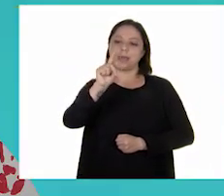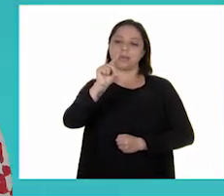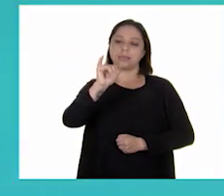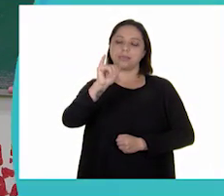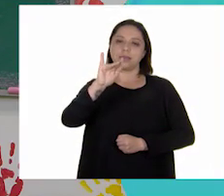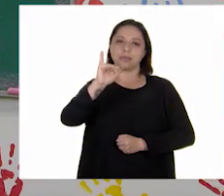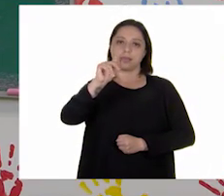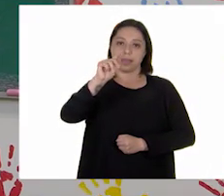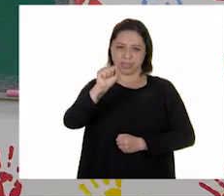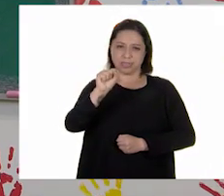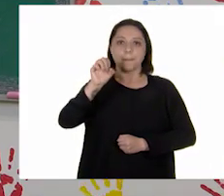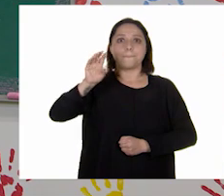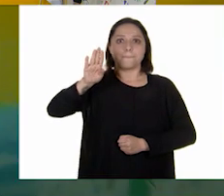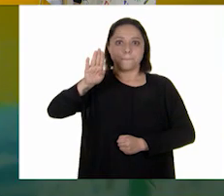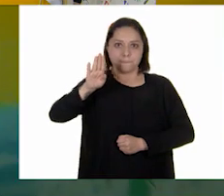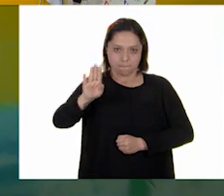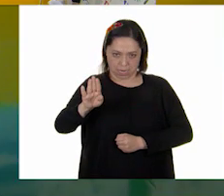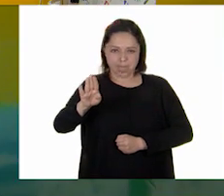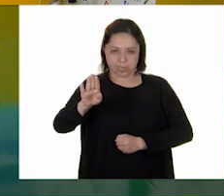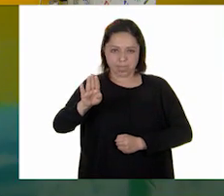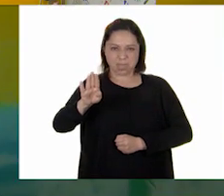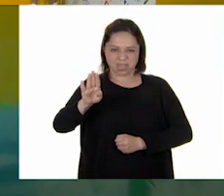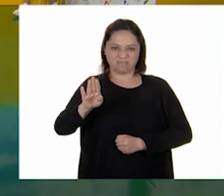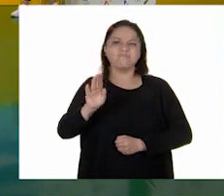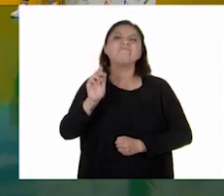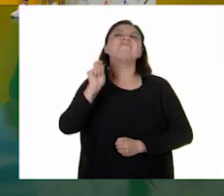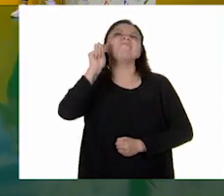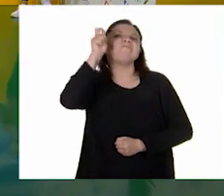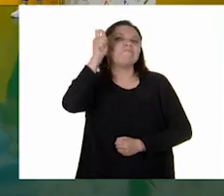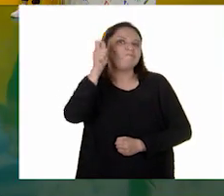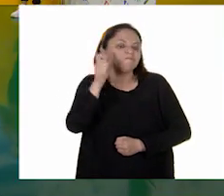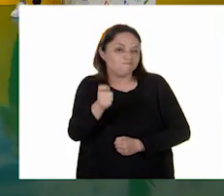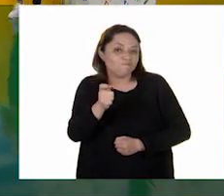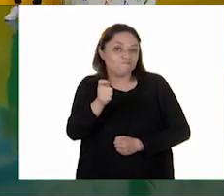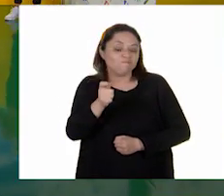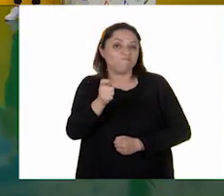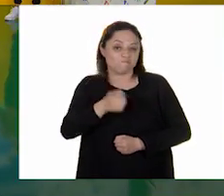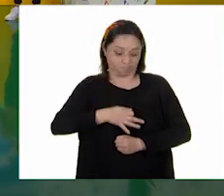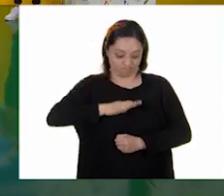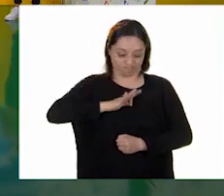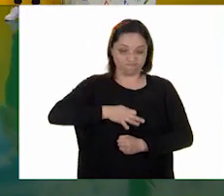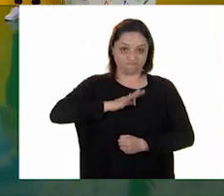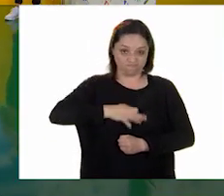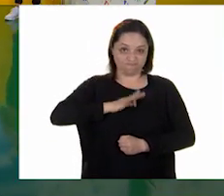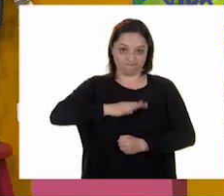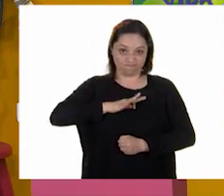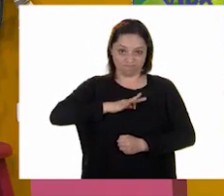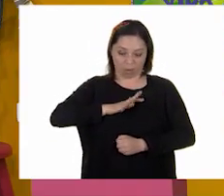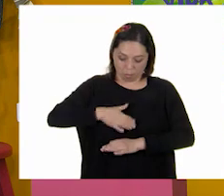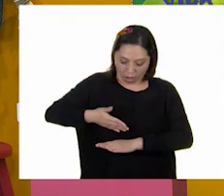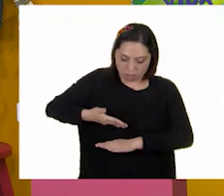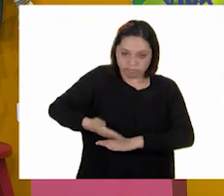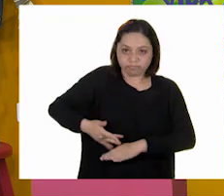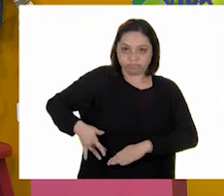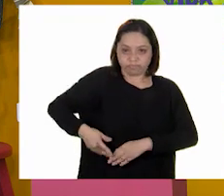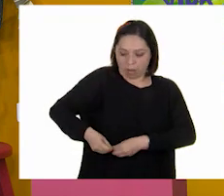Muy bien. La hepatitis B es un padecimiento infeccioso que afecta el hígado, haciendo que se inflame. Sí.